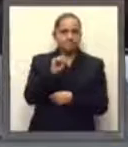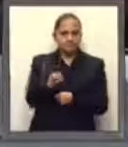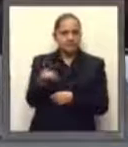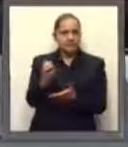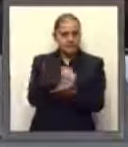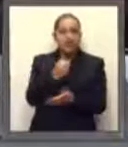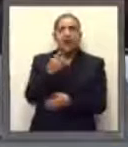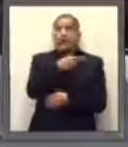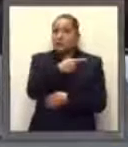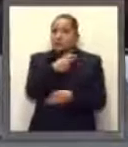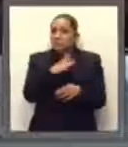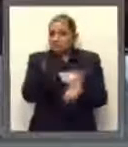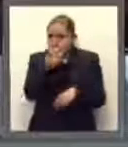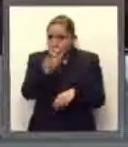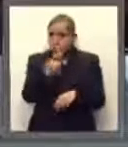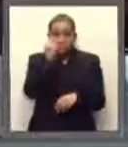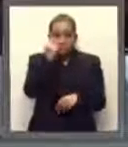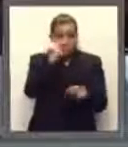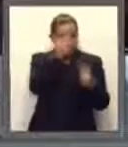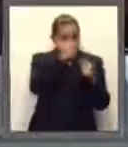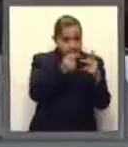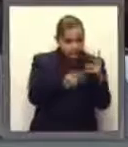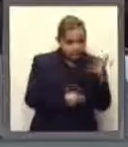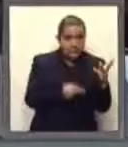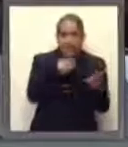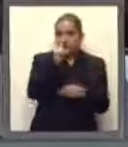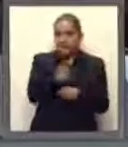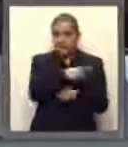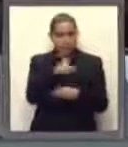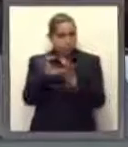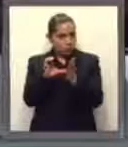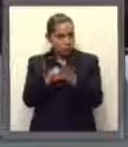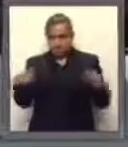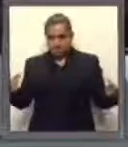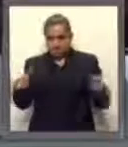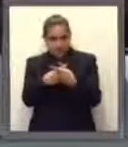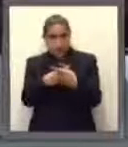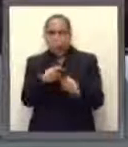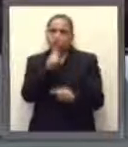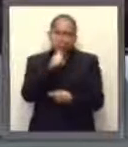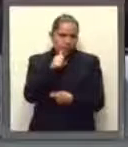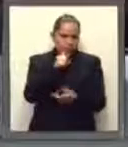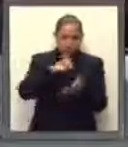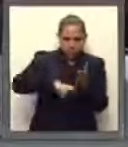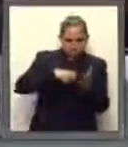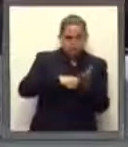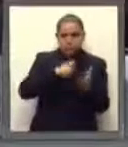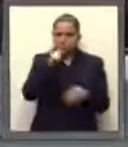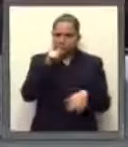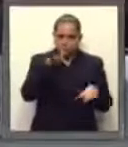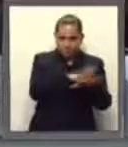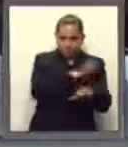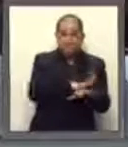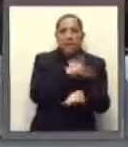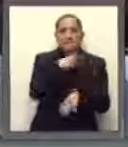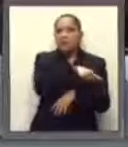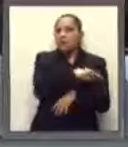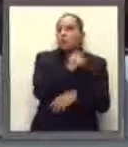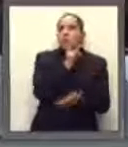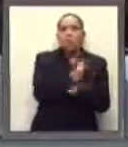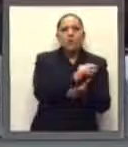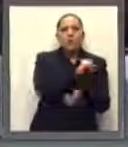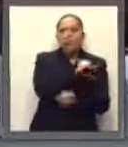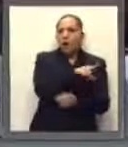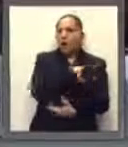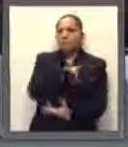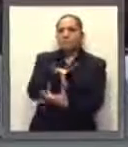inconstitucionales, en tanto no sean abrogados o modificados, son aplicados a las personas que no